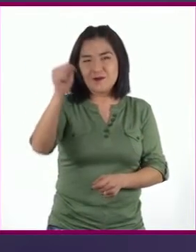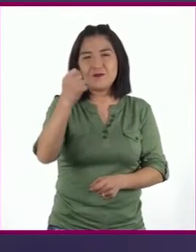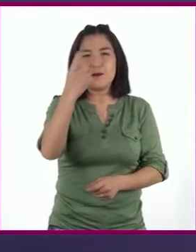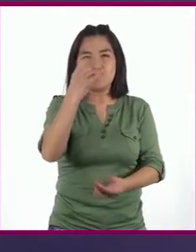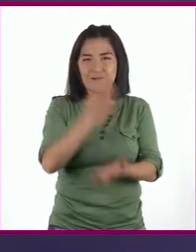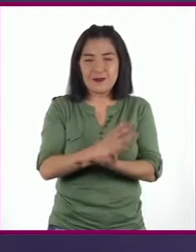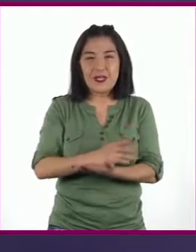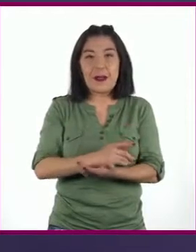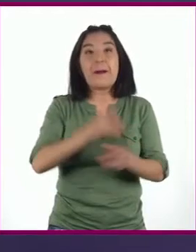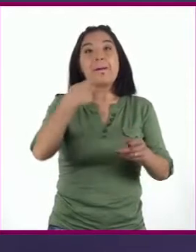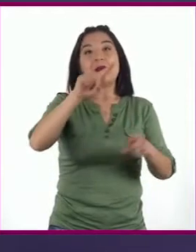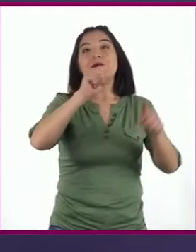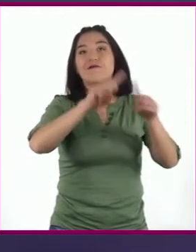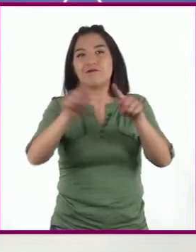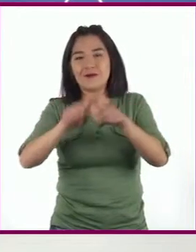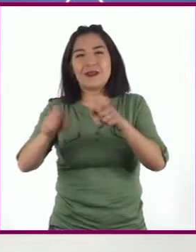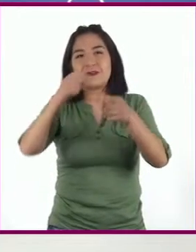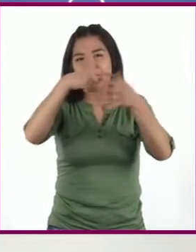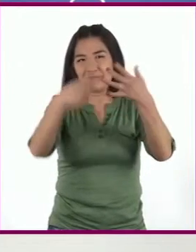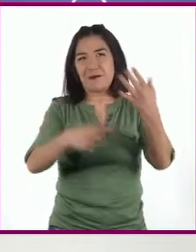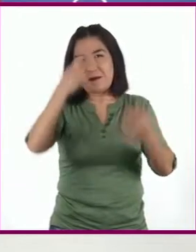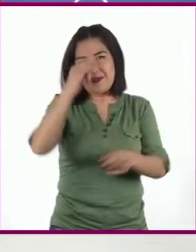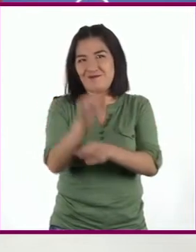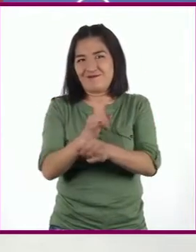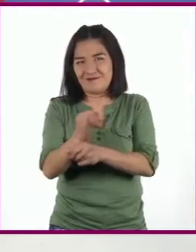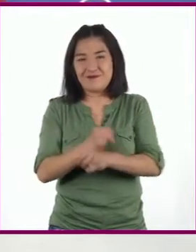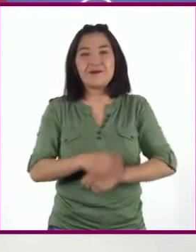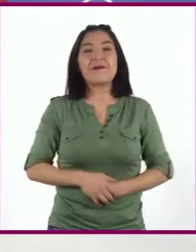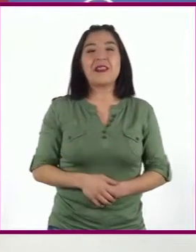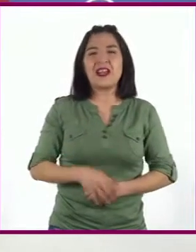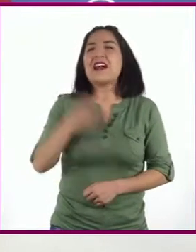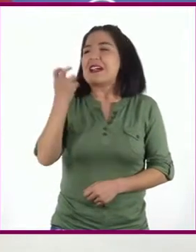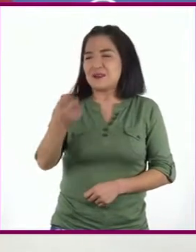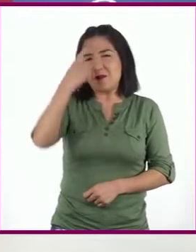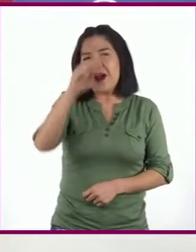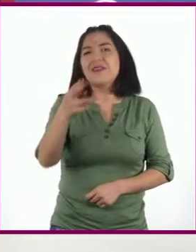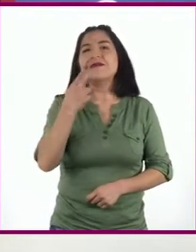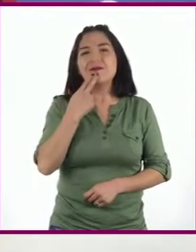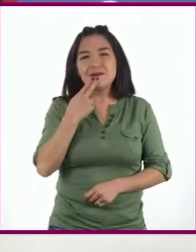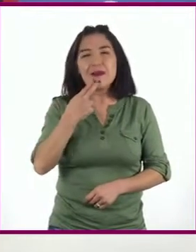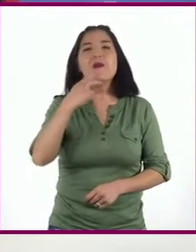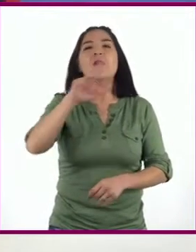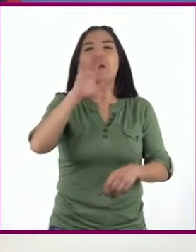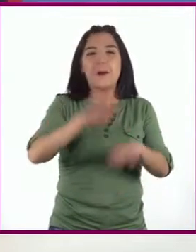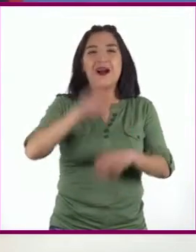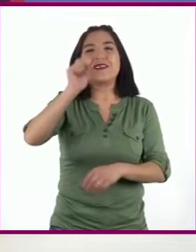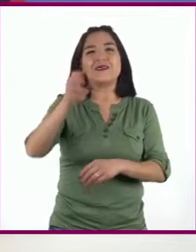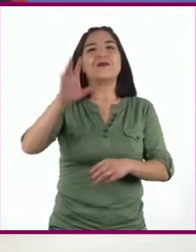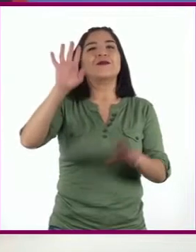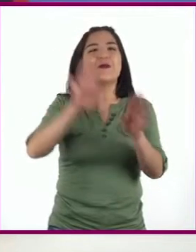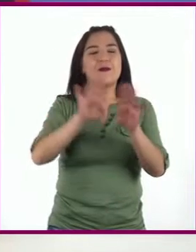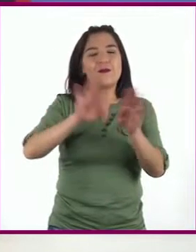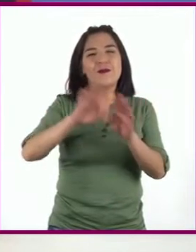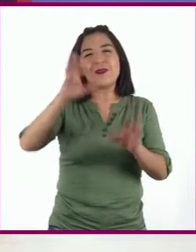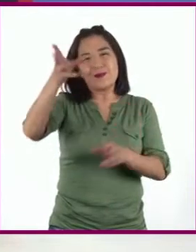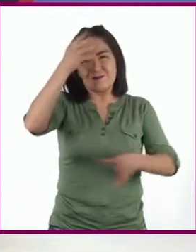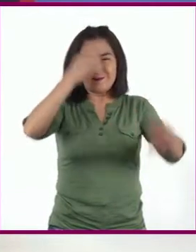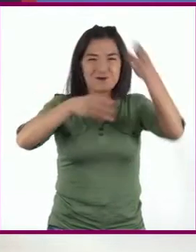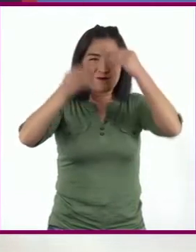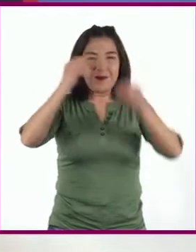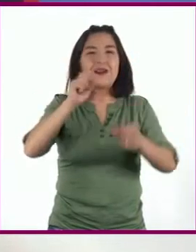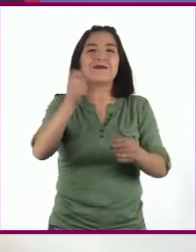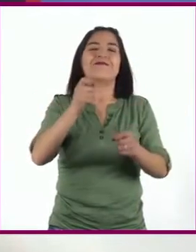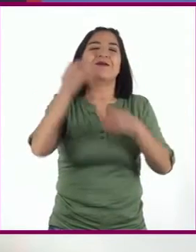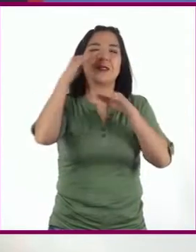en diferentes fuentes de consulta. Esto nos servirá para sumarlo a otros conocimientos que hemos estado adquiriendo acerca de la